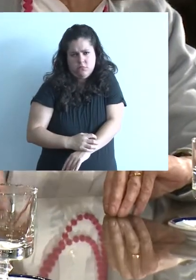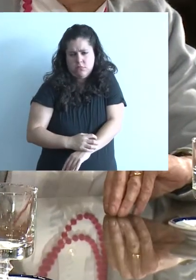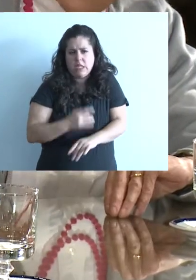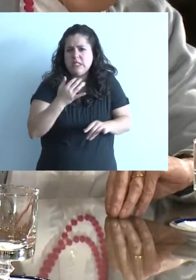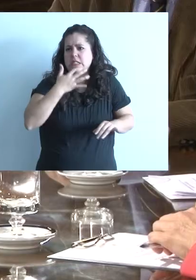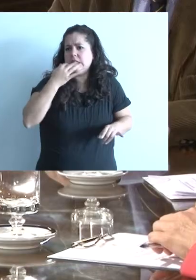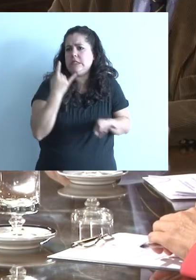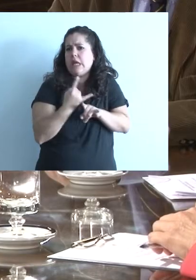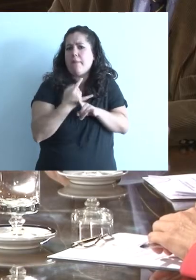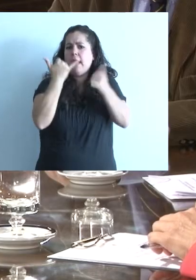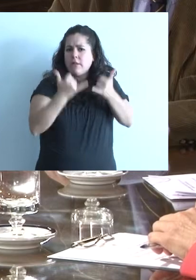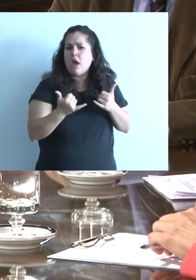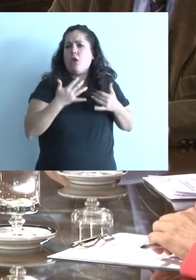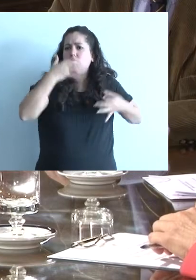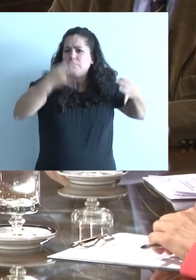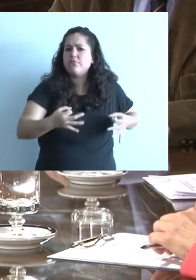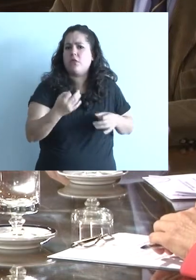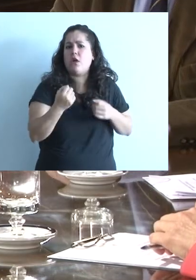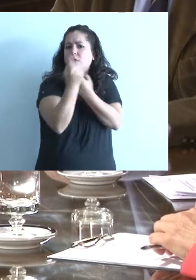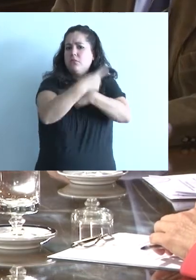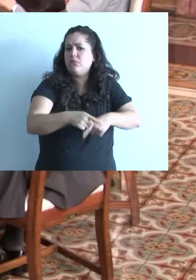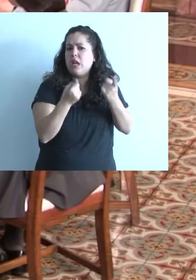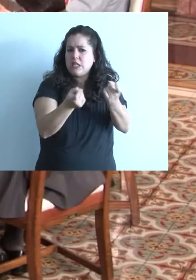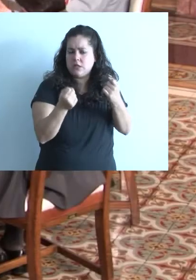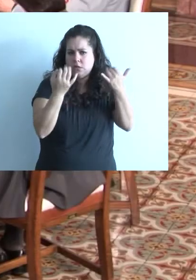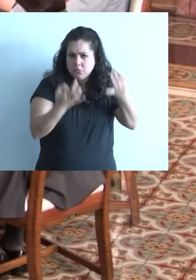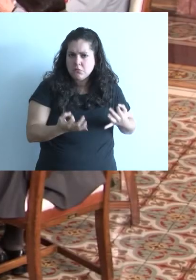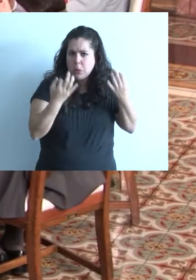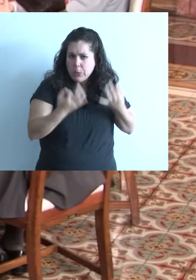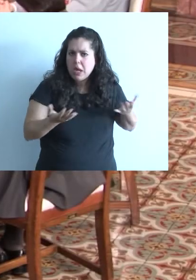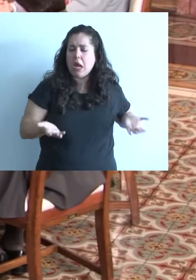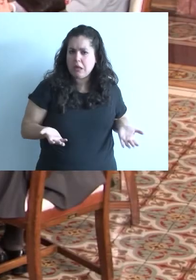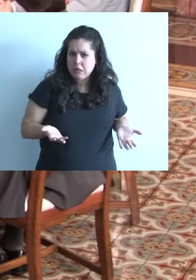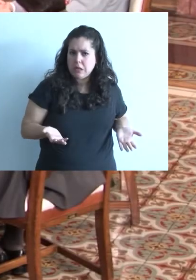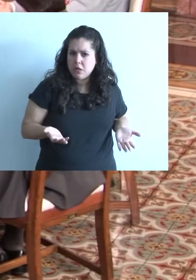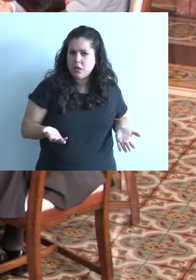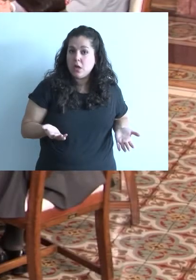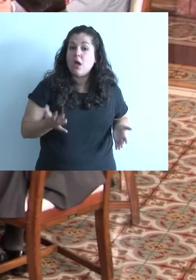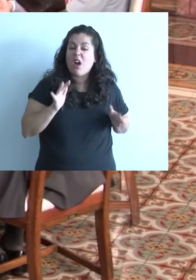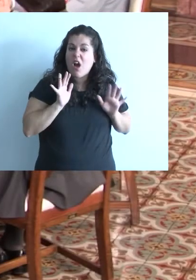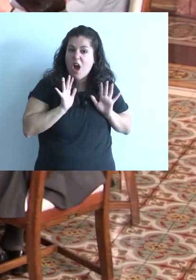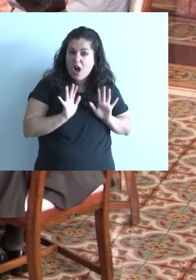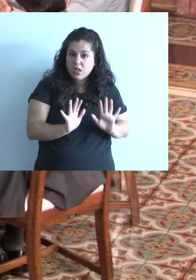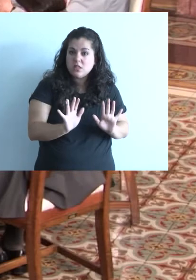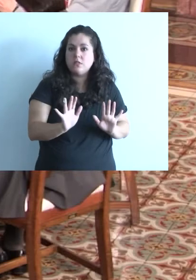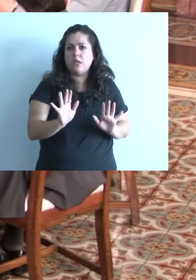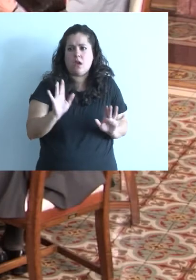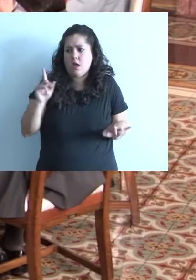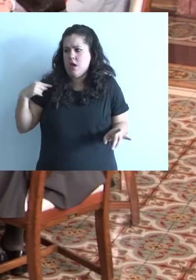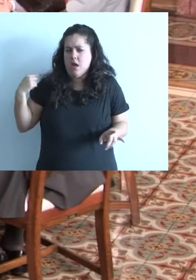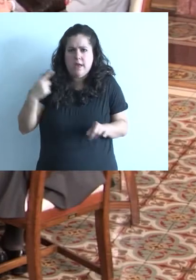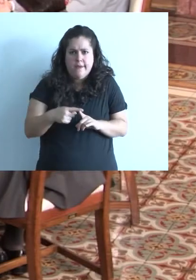cubiertas sus necesidades espirituales y materiales dentro de determinados patrones de cultura. Mirá si